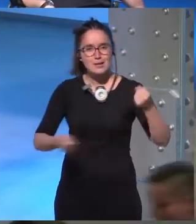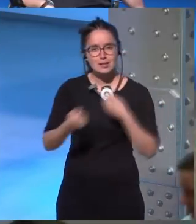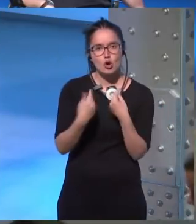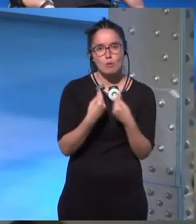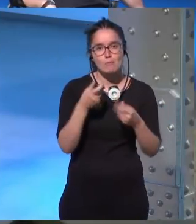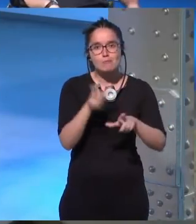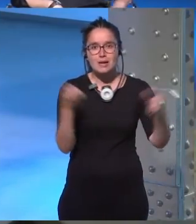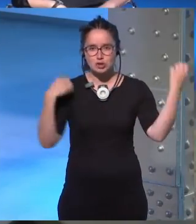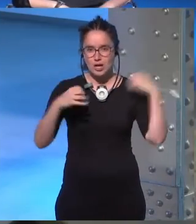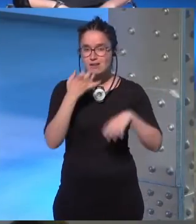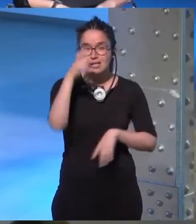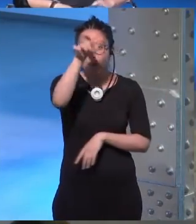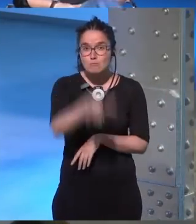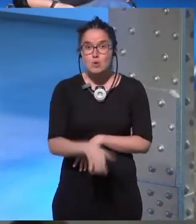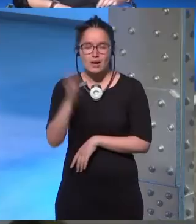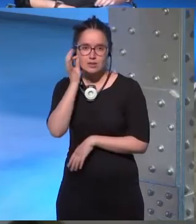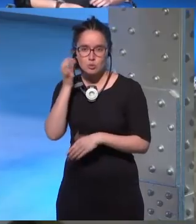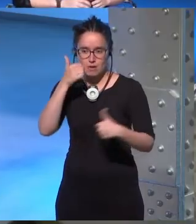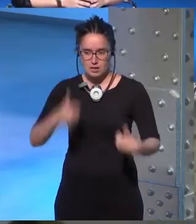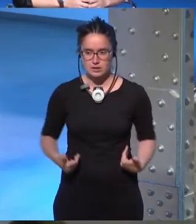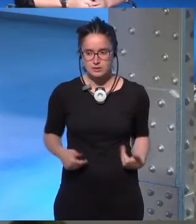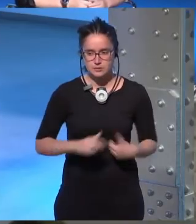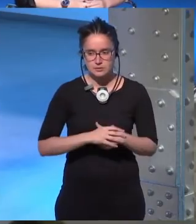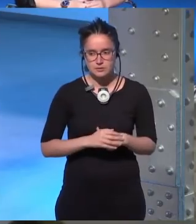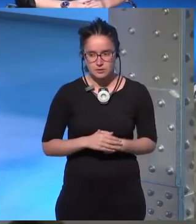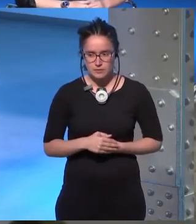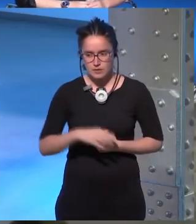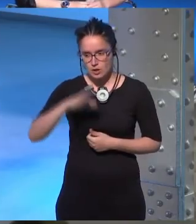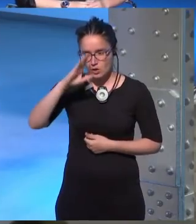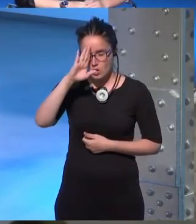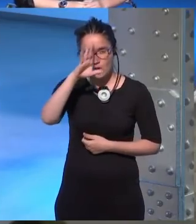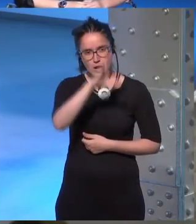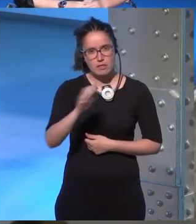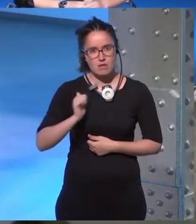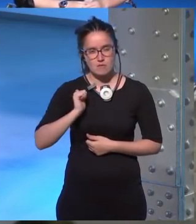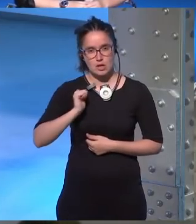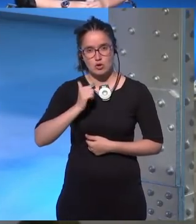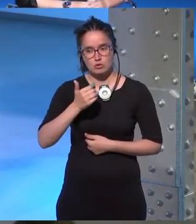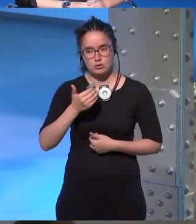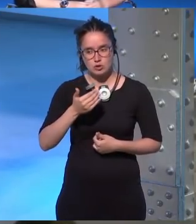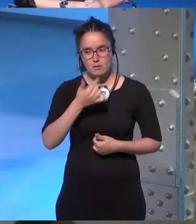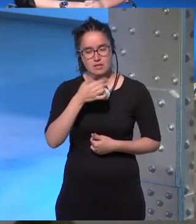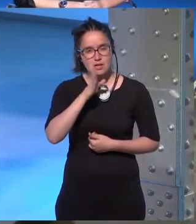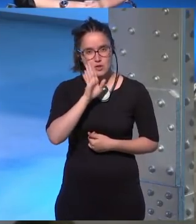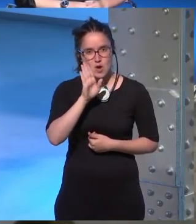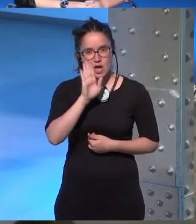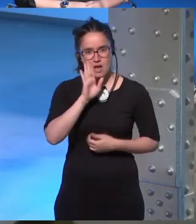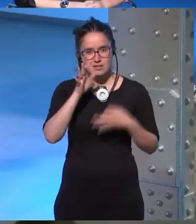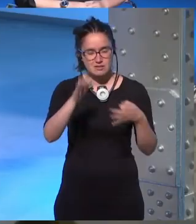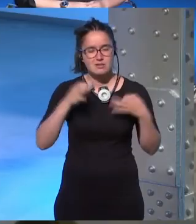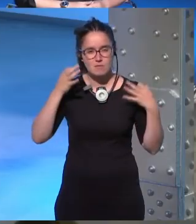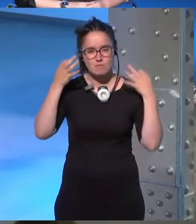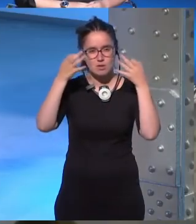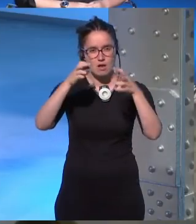personajes y las hacía mujeres humanas hola con la ciencia ficción como bien has dicho antes siempre se